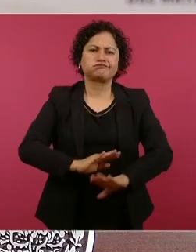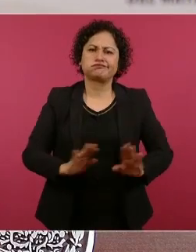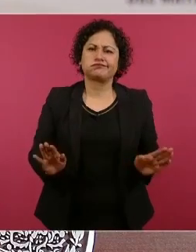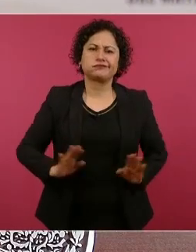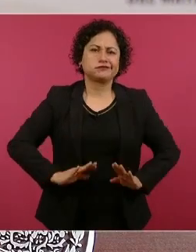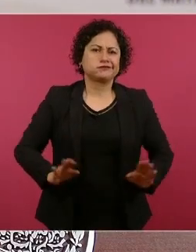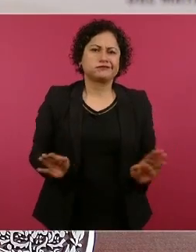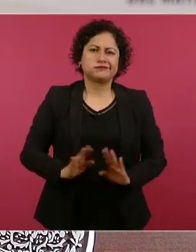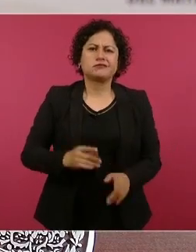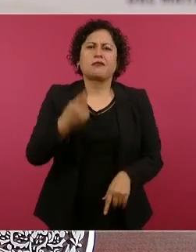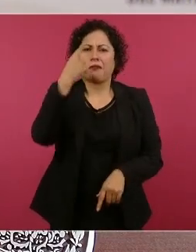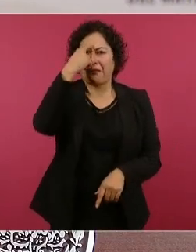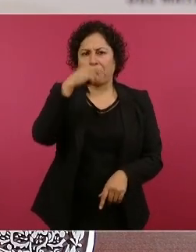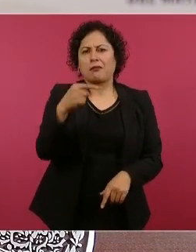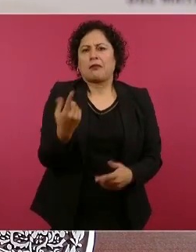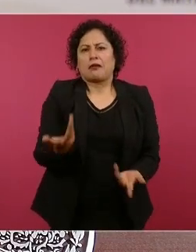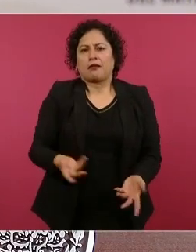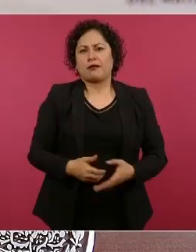caso.